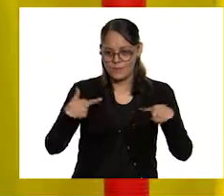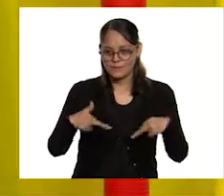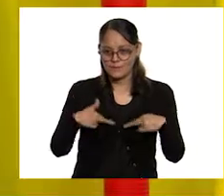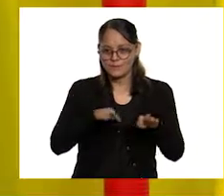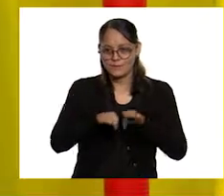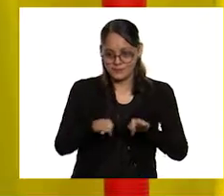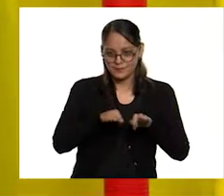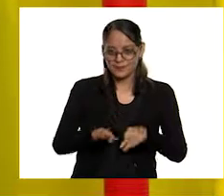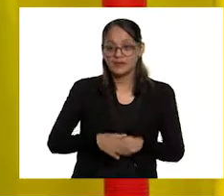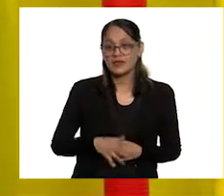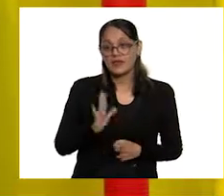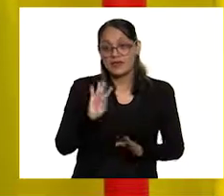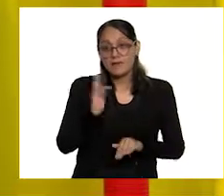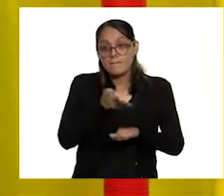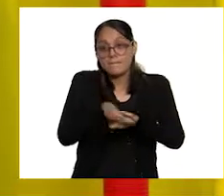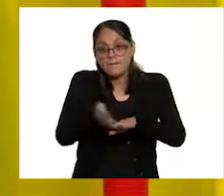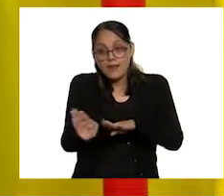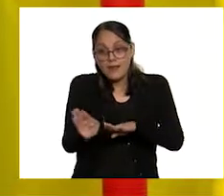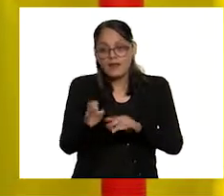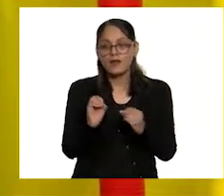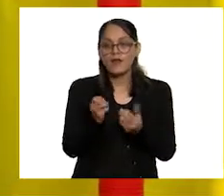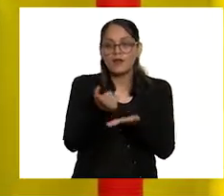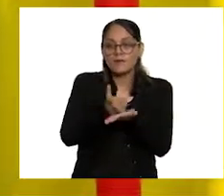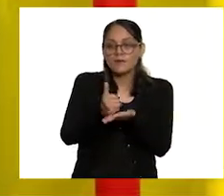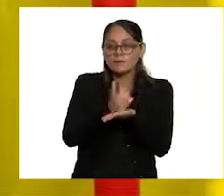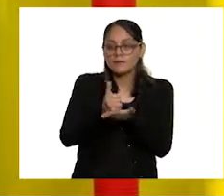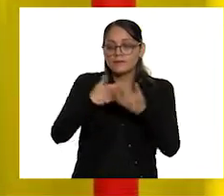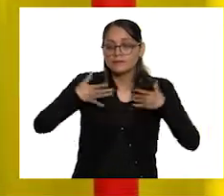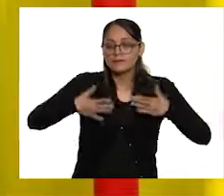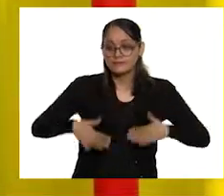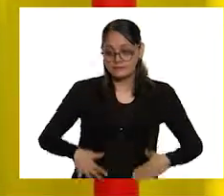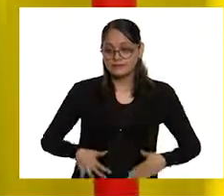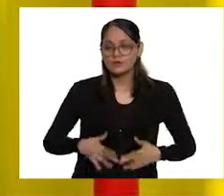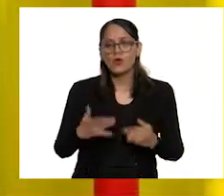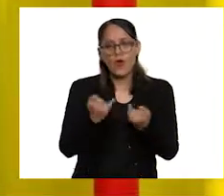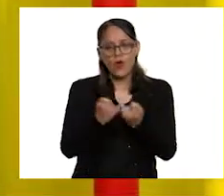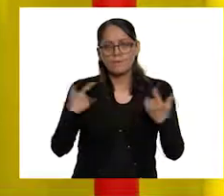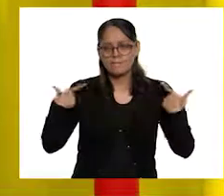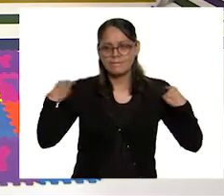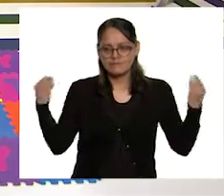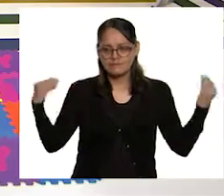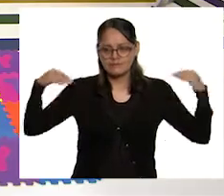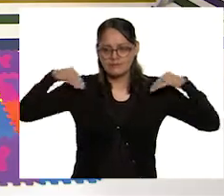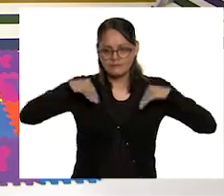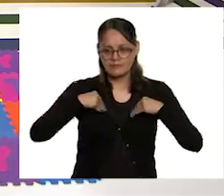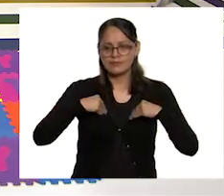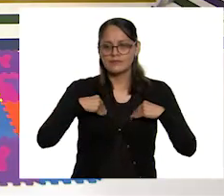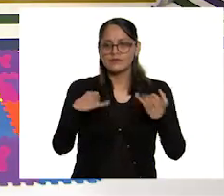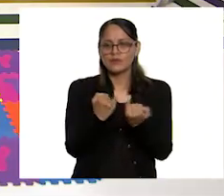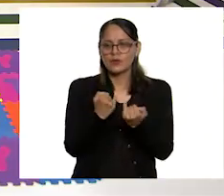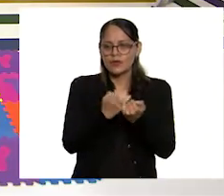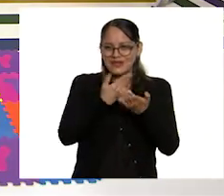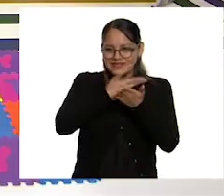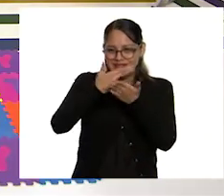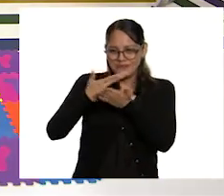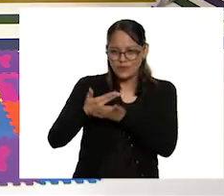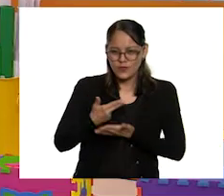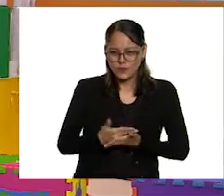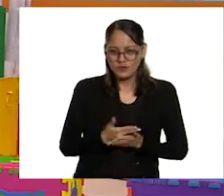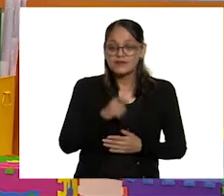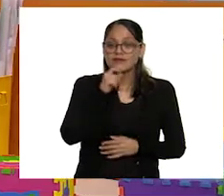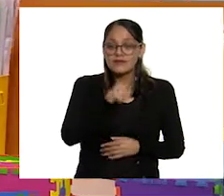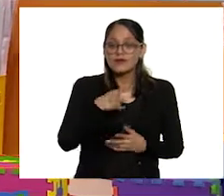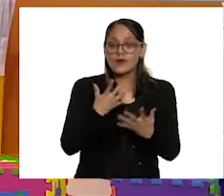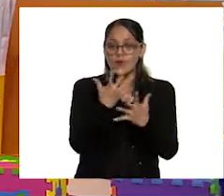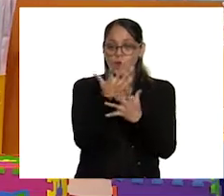Ya sea blanco o azul. O alguna batita con dibujos. Usan guantes